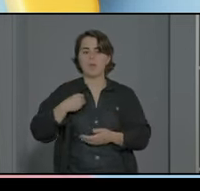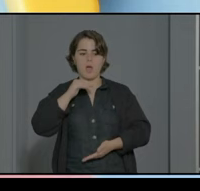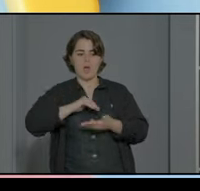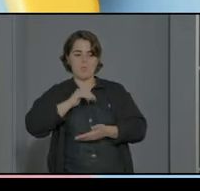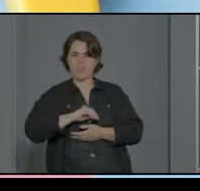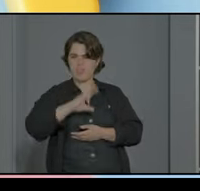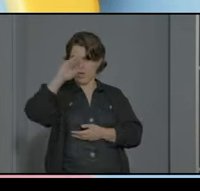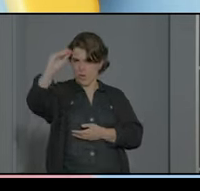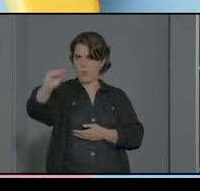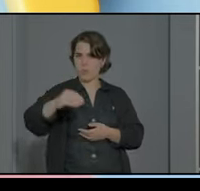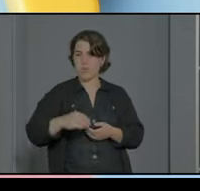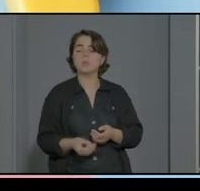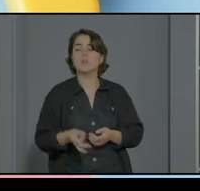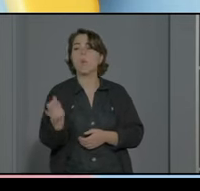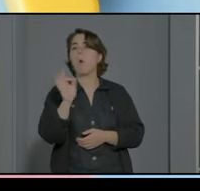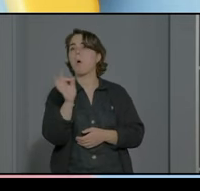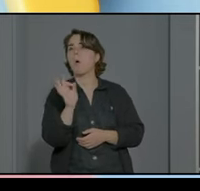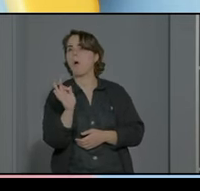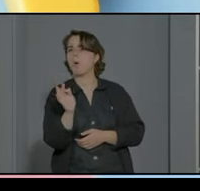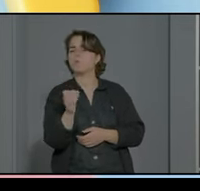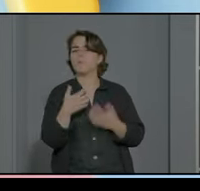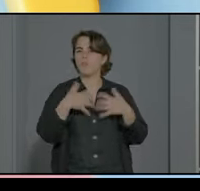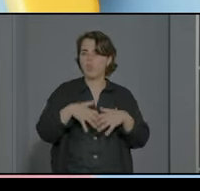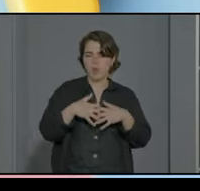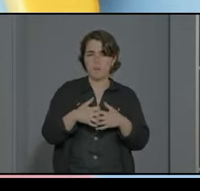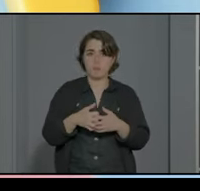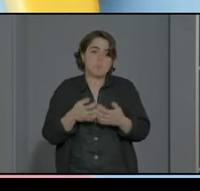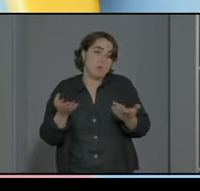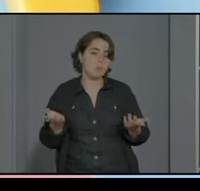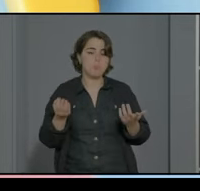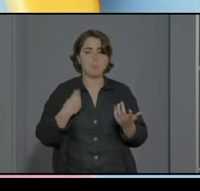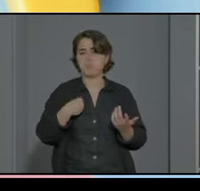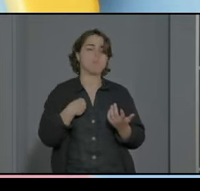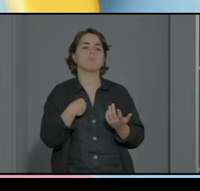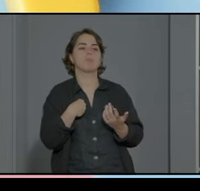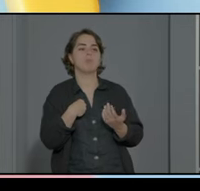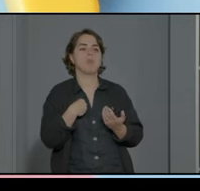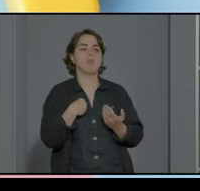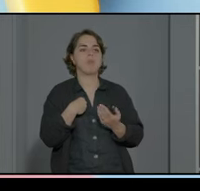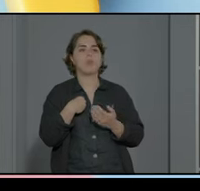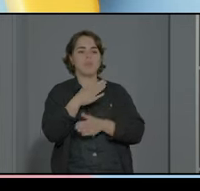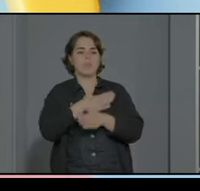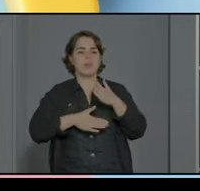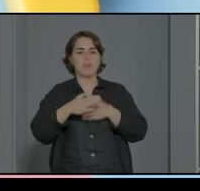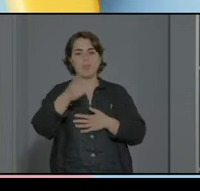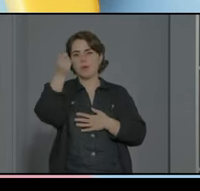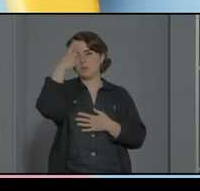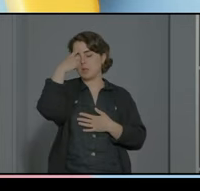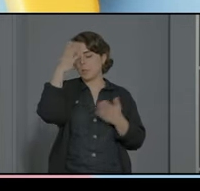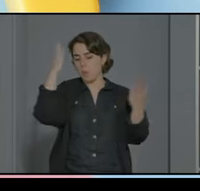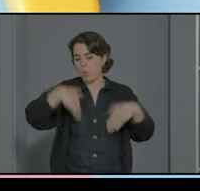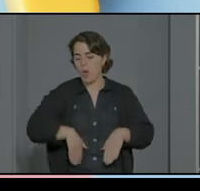capacidades que tenemos varios alumnos o alto funcionamiento bueno pues como no tienen discapacidad intelectual pues parece que